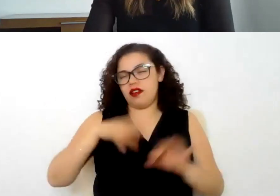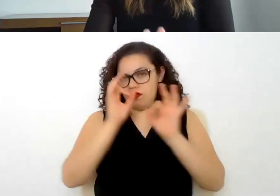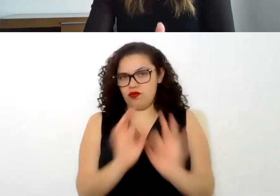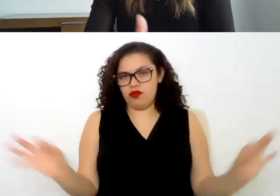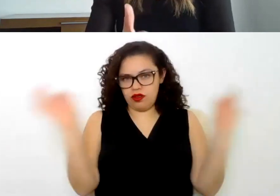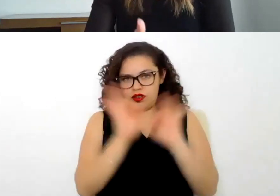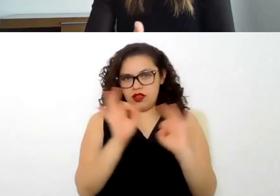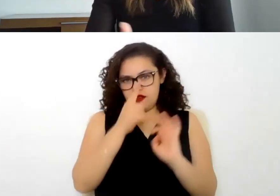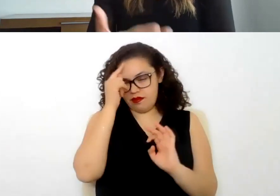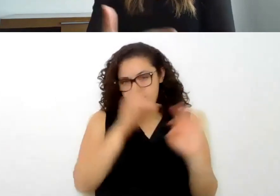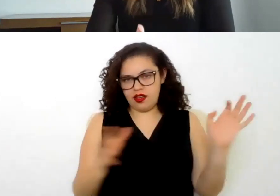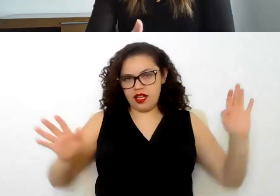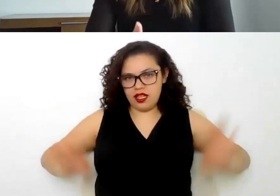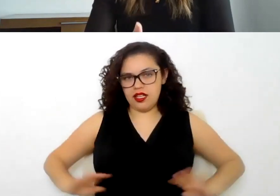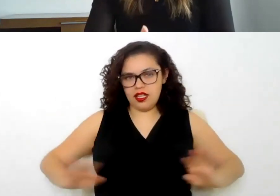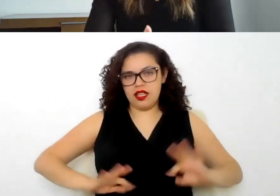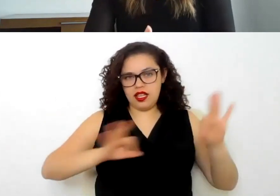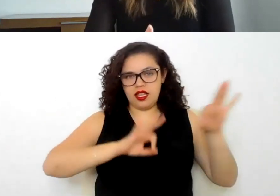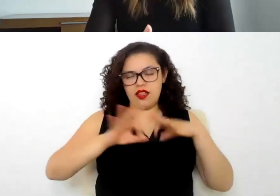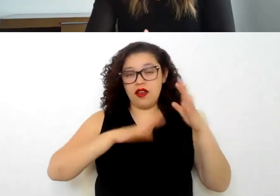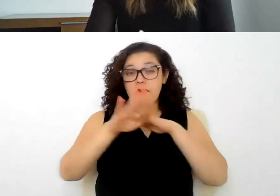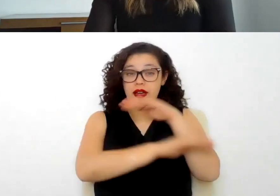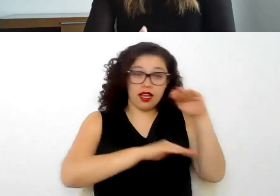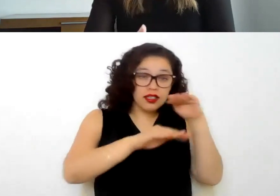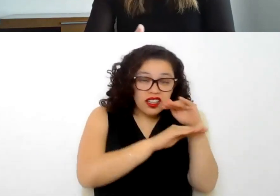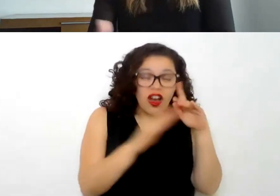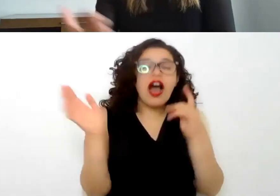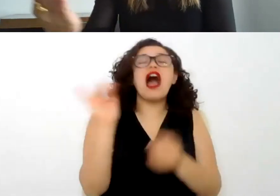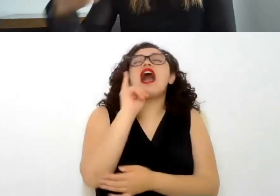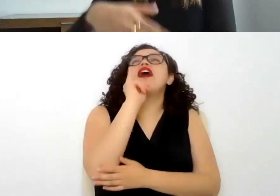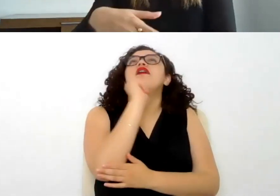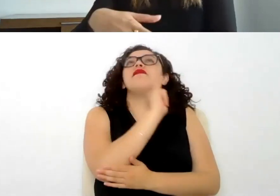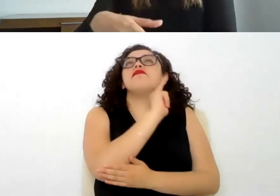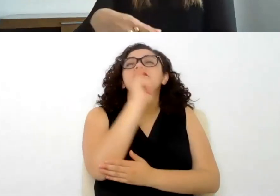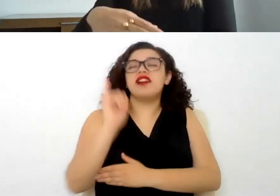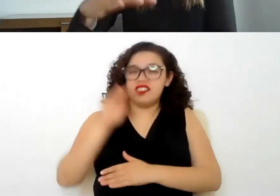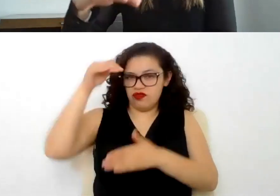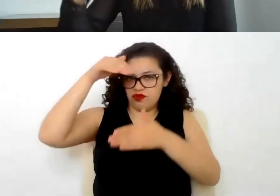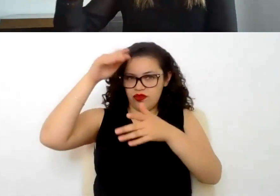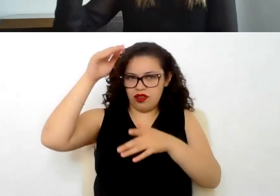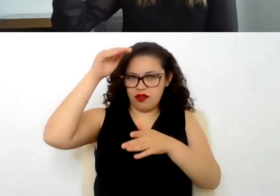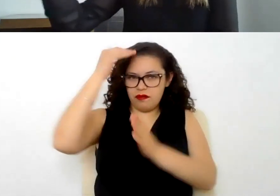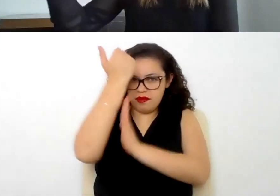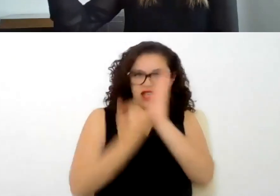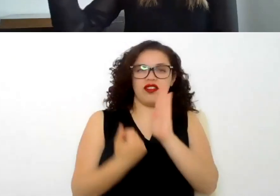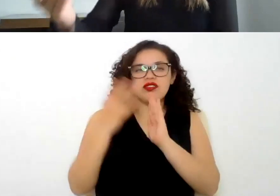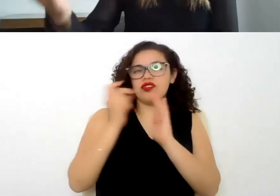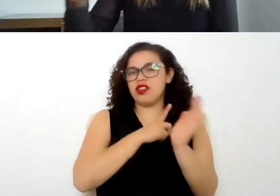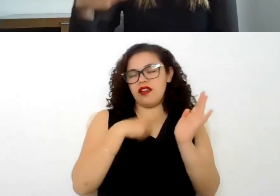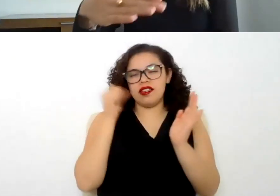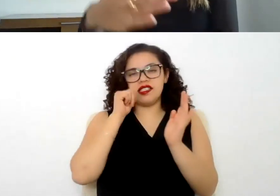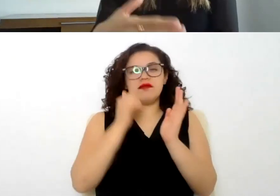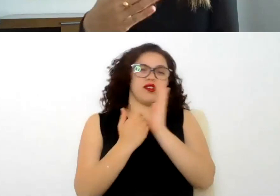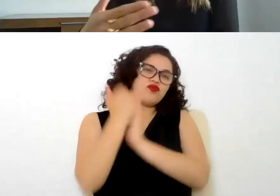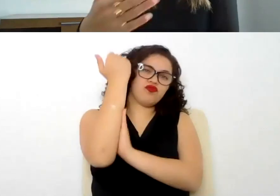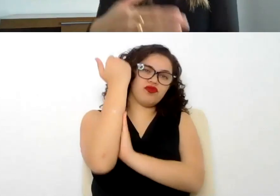que las condiciones laborales mínimas nunca pueden ir a la baja siempre tienen que ir a la alza en